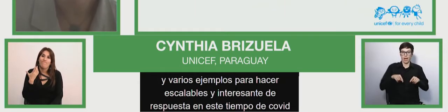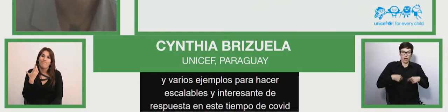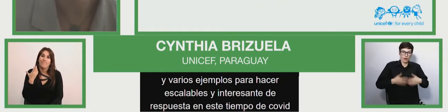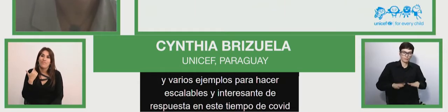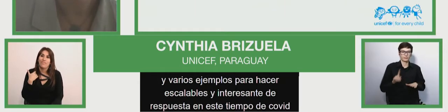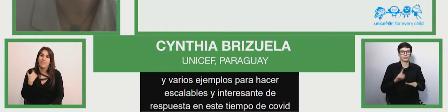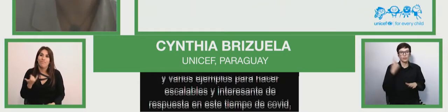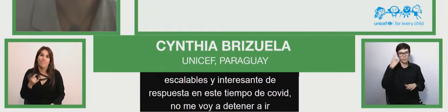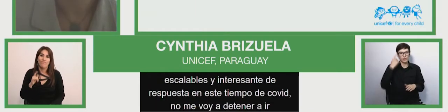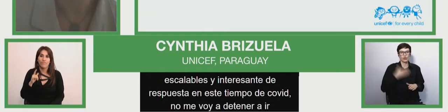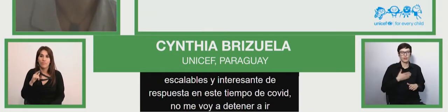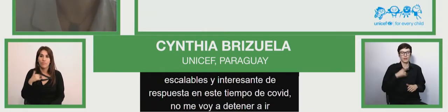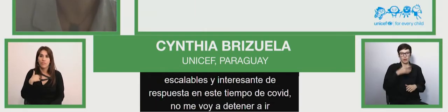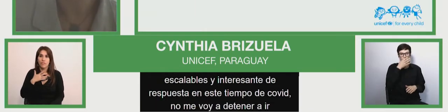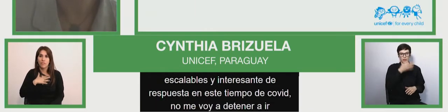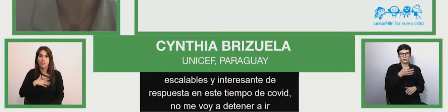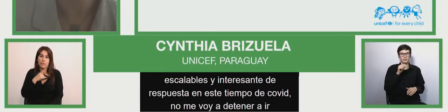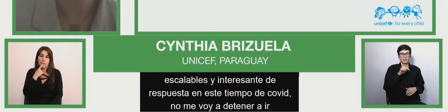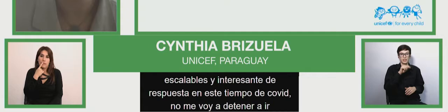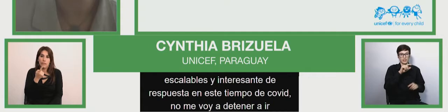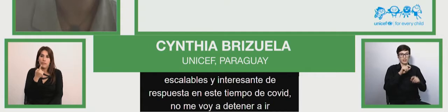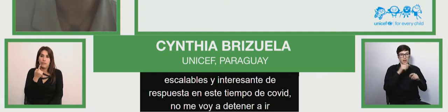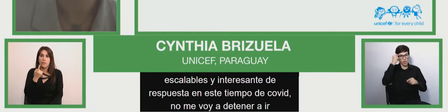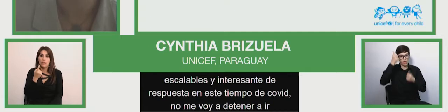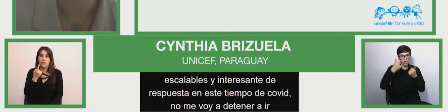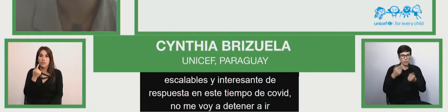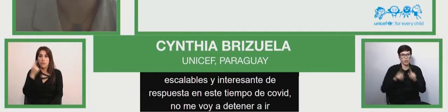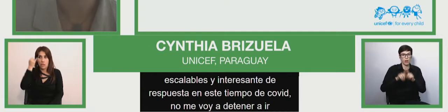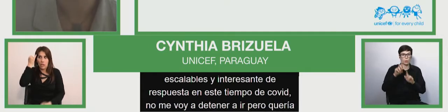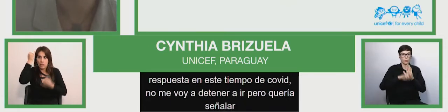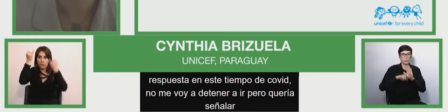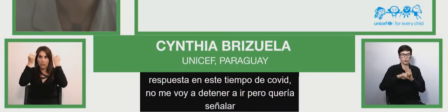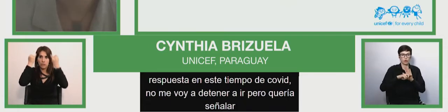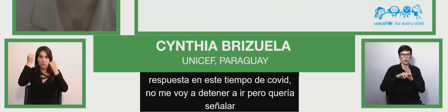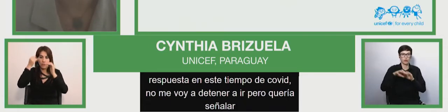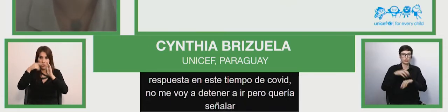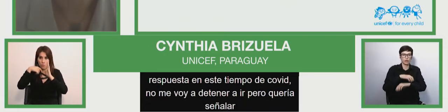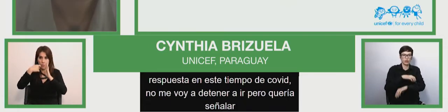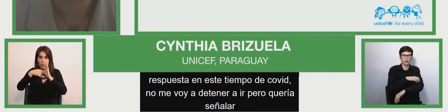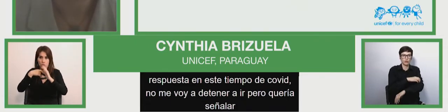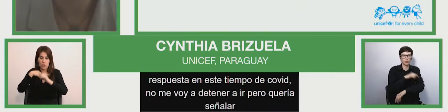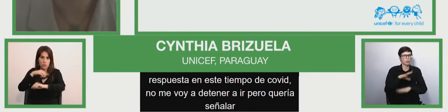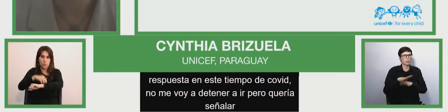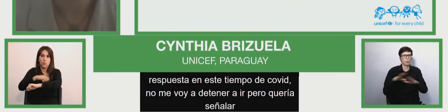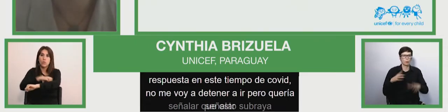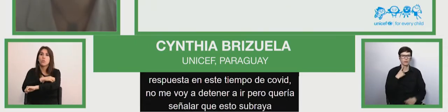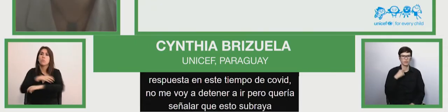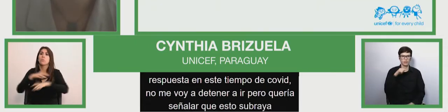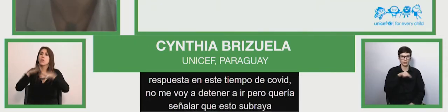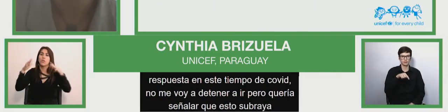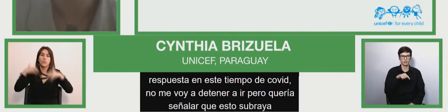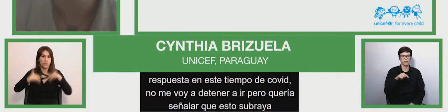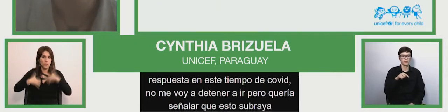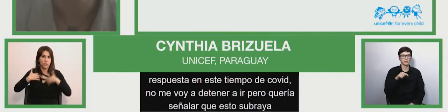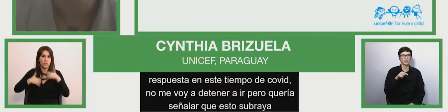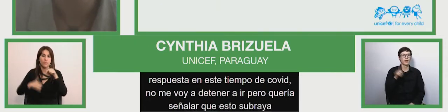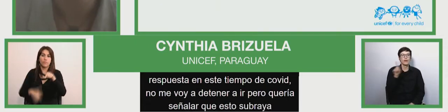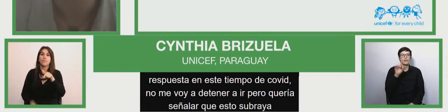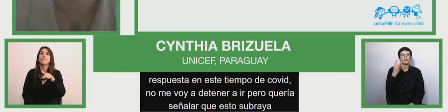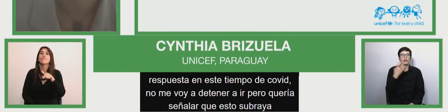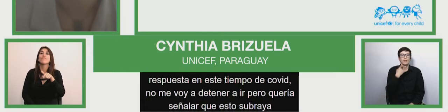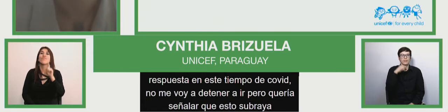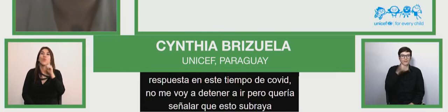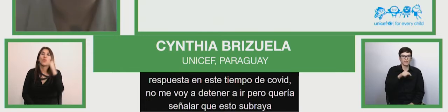subraya y aunque esas iniciativas que a nivel regional son interesantes, no solo son interesantes,